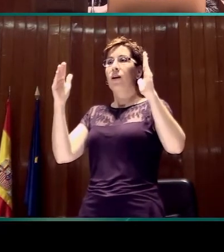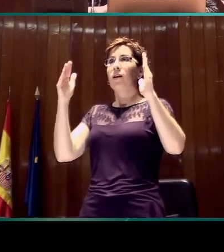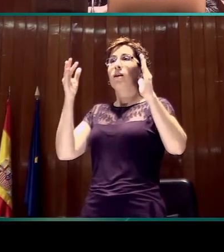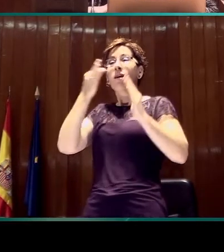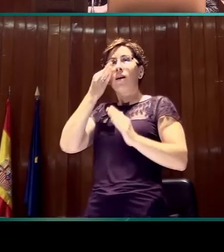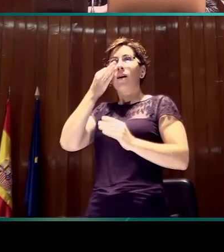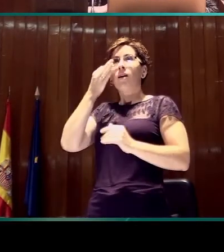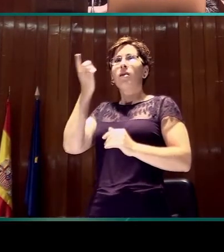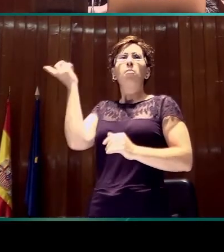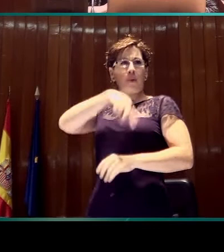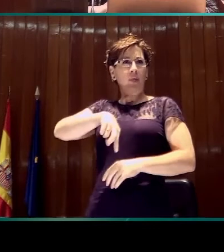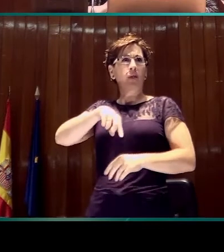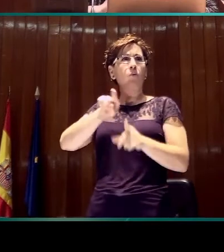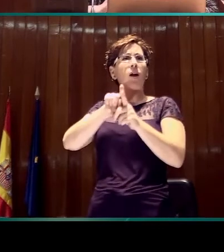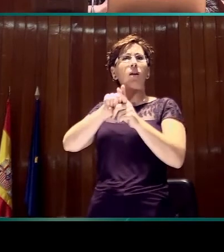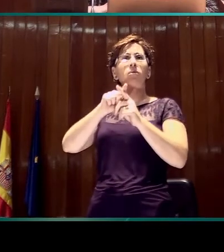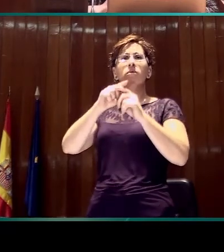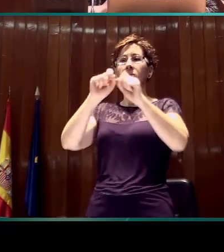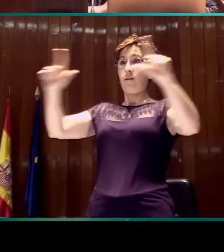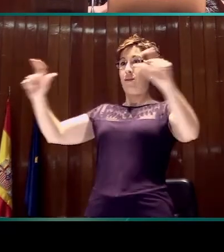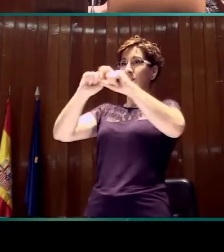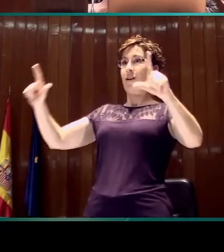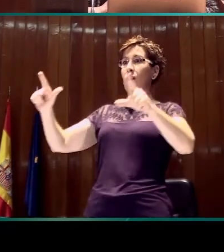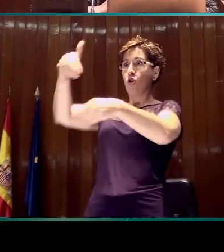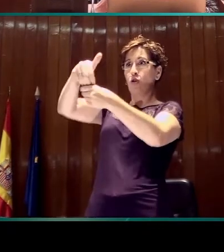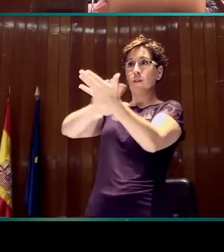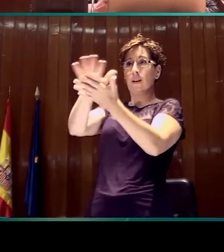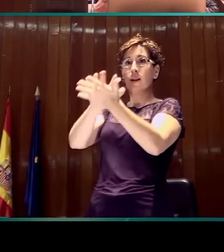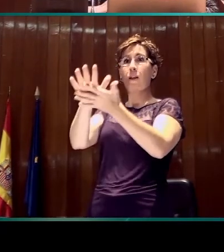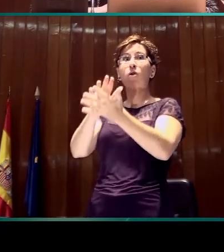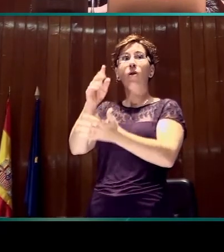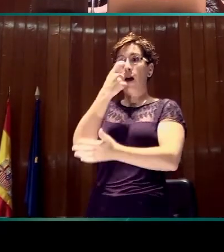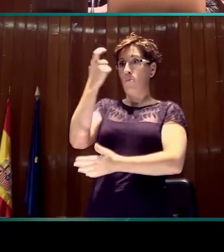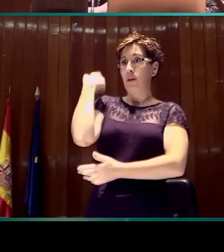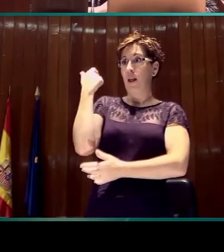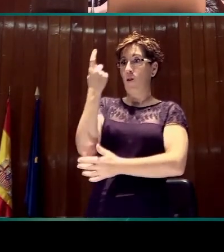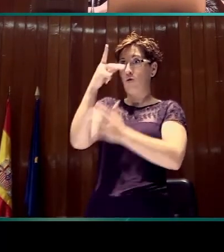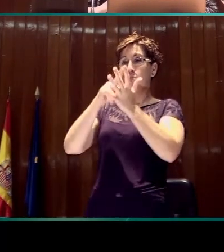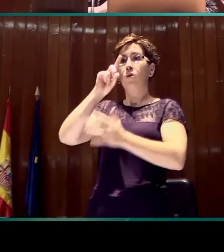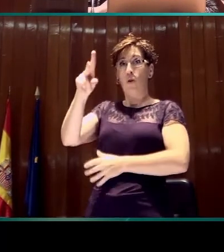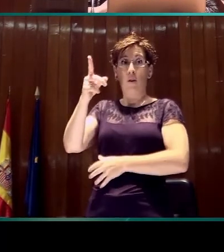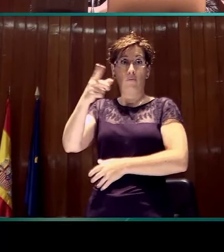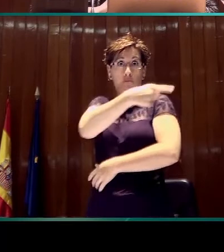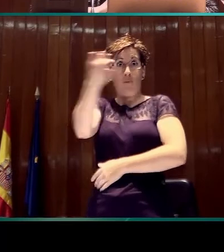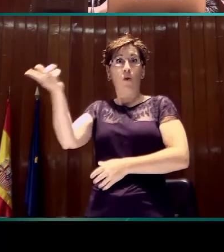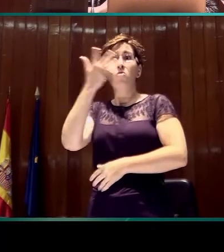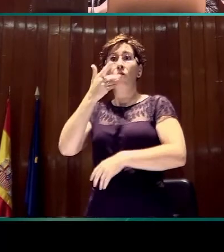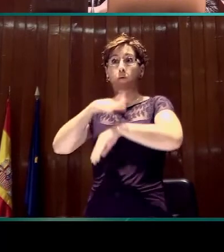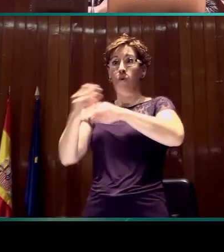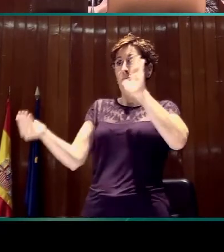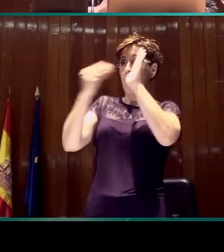contenidos con lengua de signos que pertenecen a 2012, porque los hizo públicos el pasado mes de agosto en la Comisión del Mercado de las Telecomunicaciones,